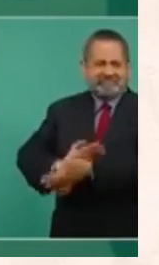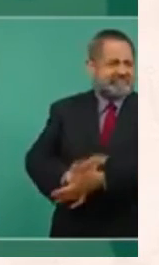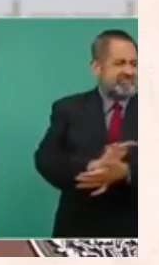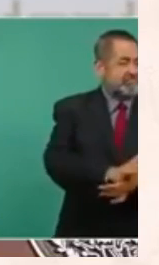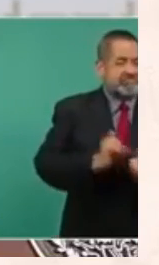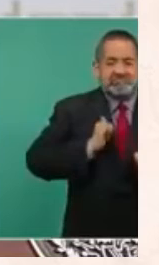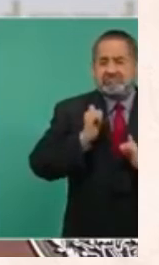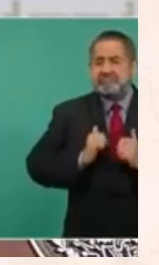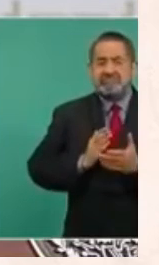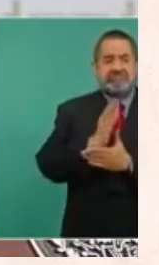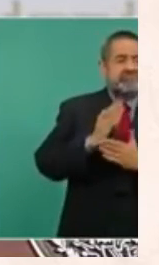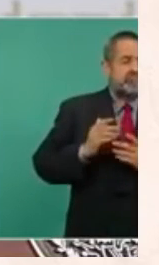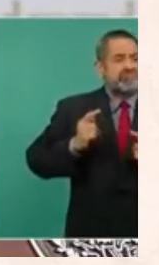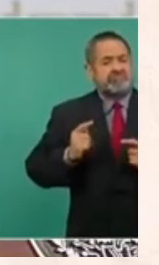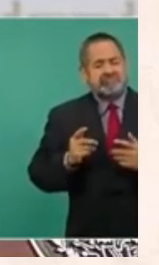y el que